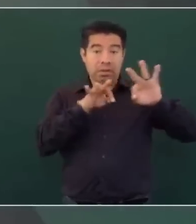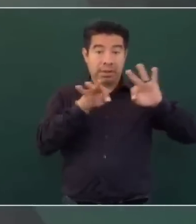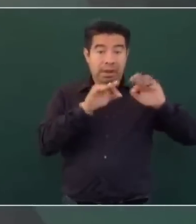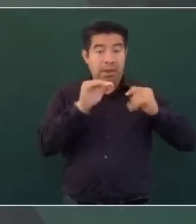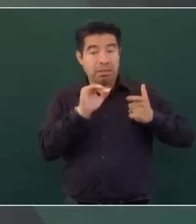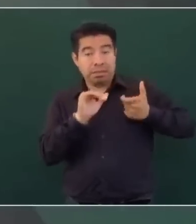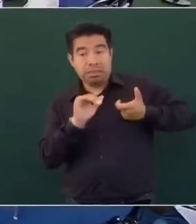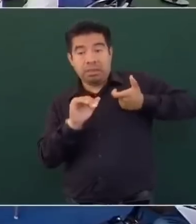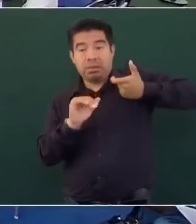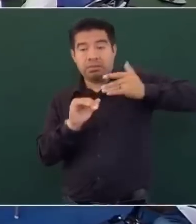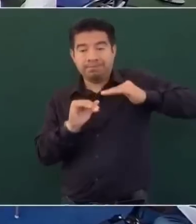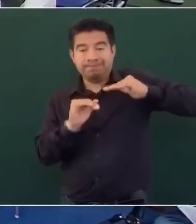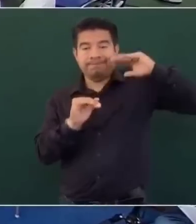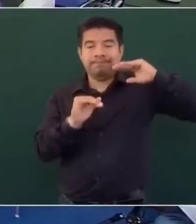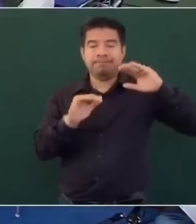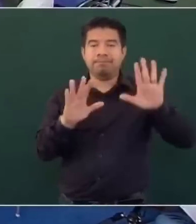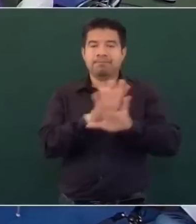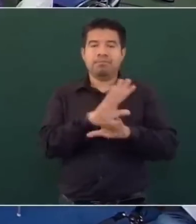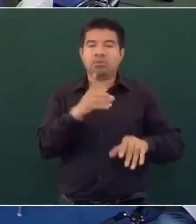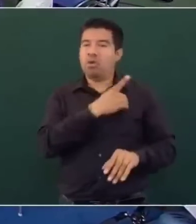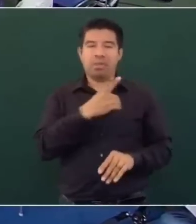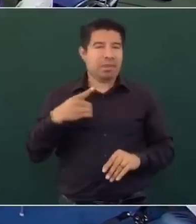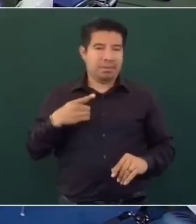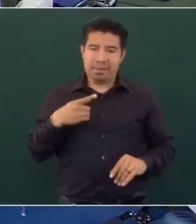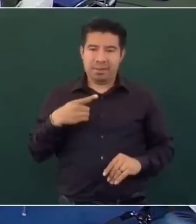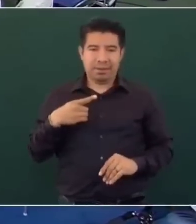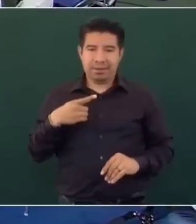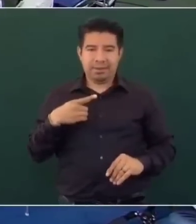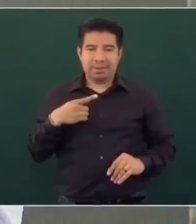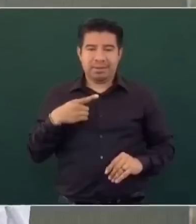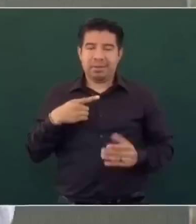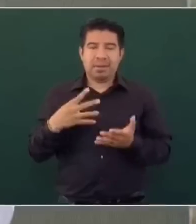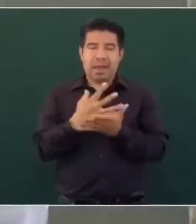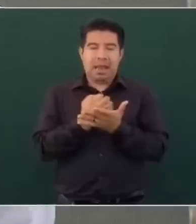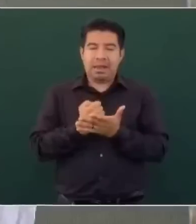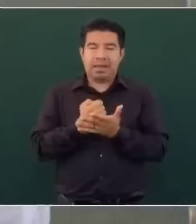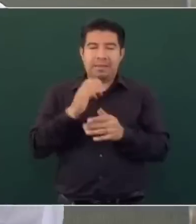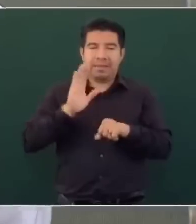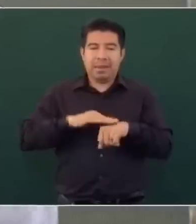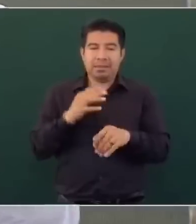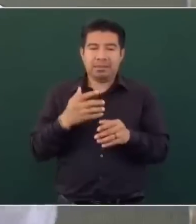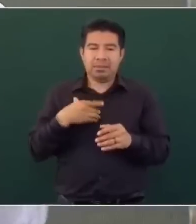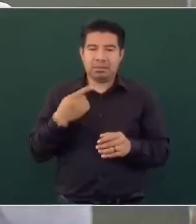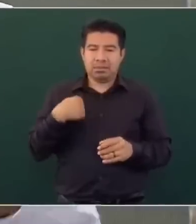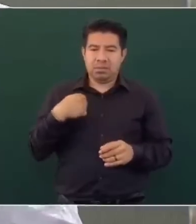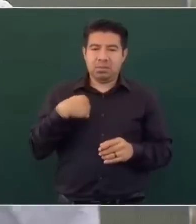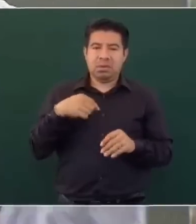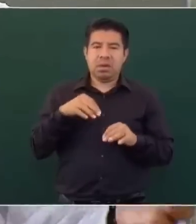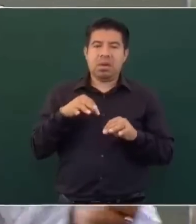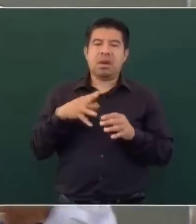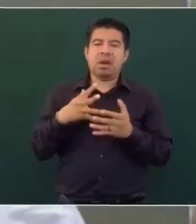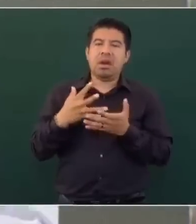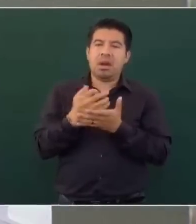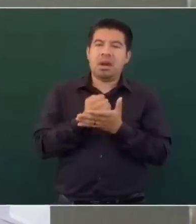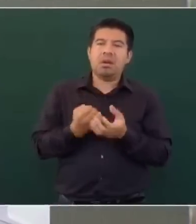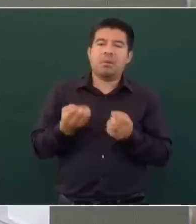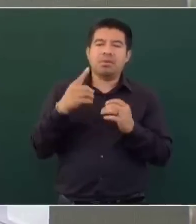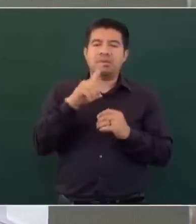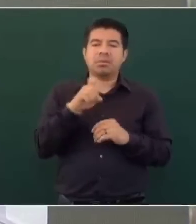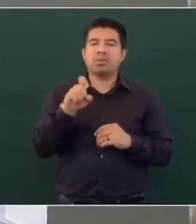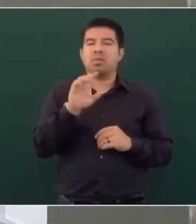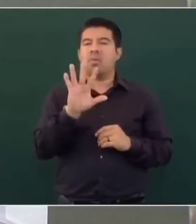como sueldo el presidente de la República. Y yo gano 140, 150 mil pesos mensuales